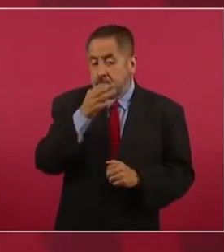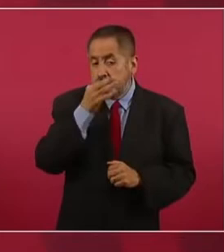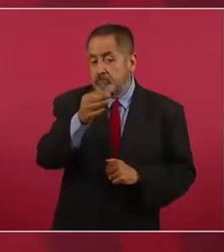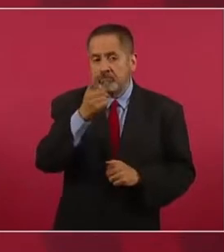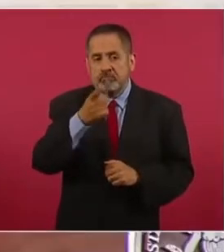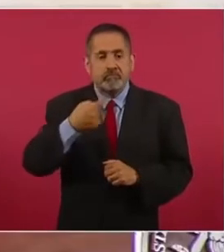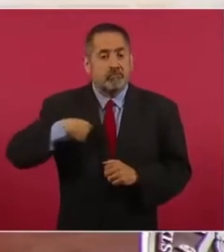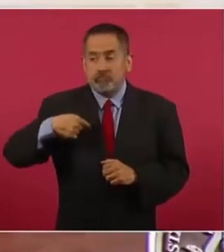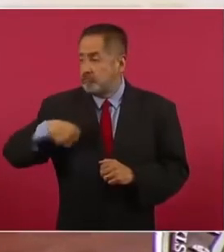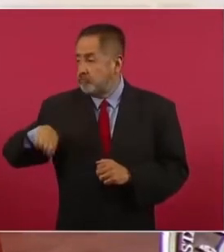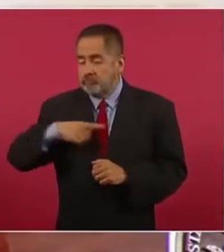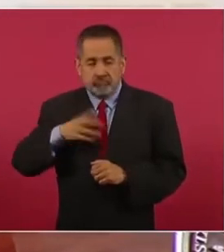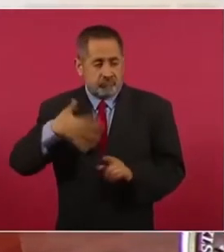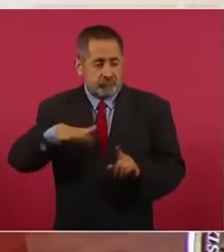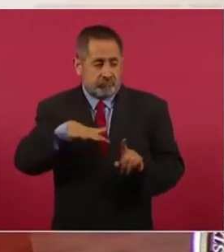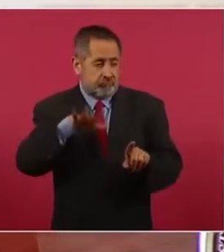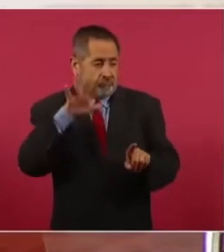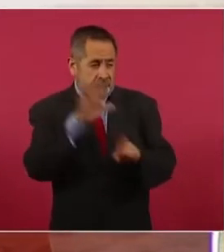nadie.